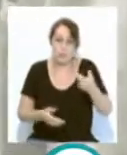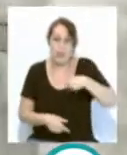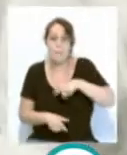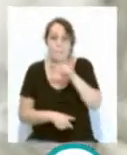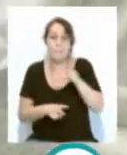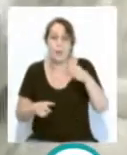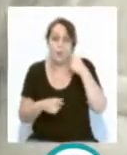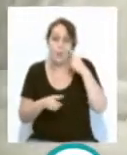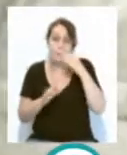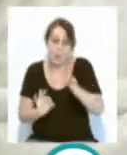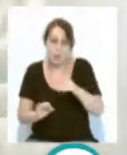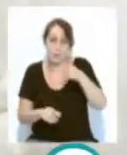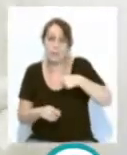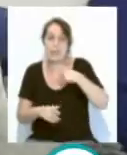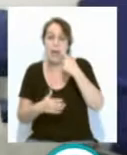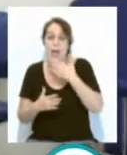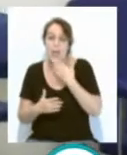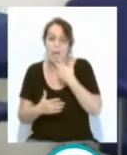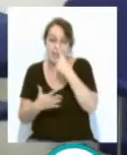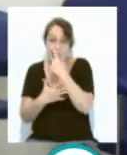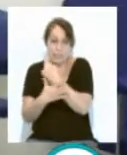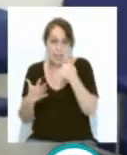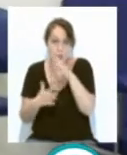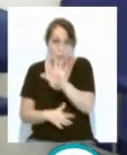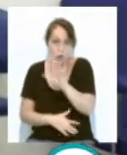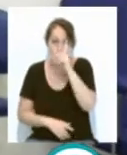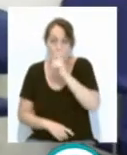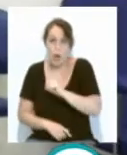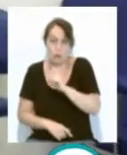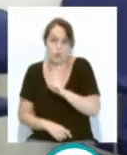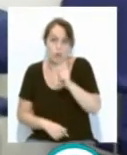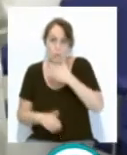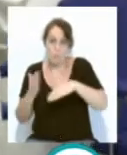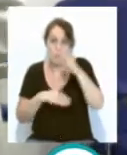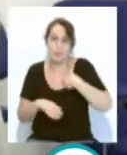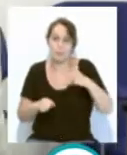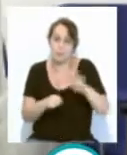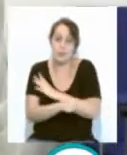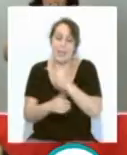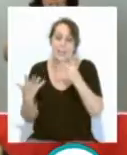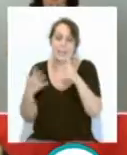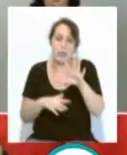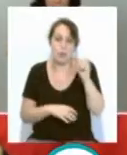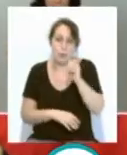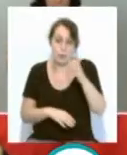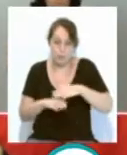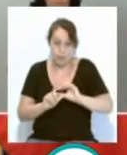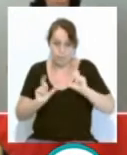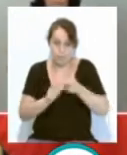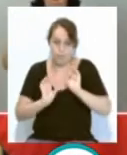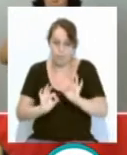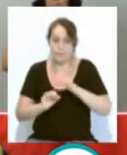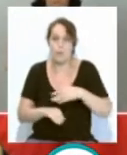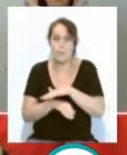los mayores de 65 años con la idea de alcanzar una cobertura superior al 75% para este colectivo. El ministro de Sanidad,